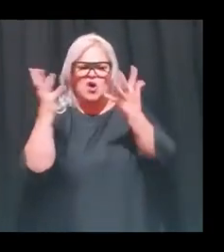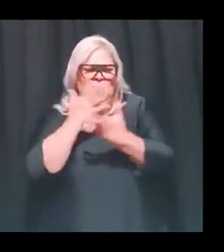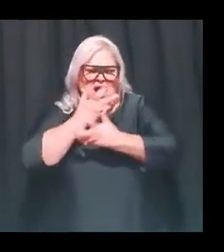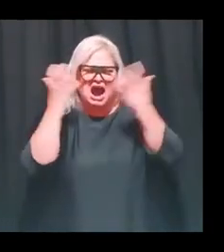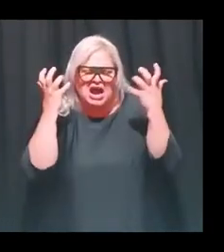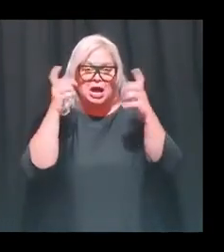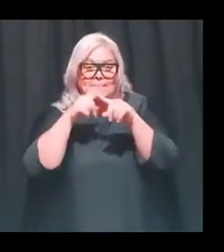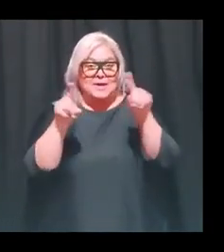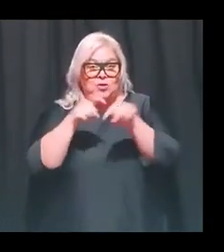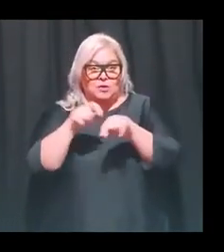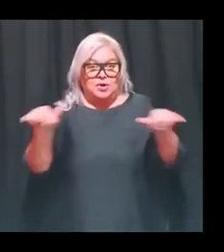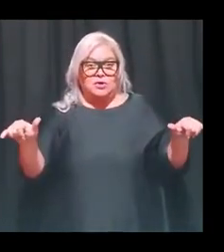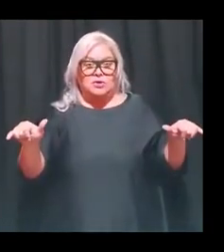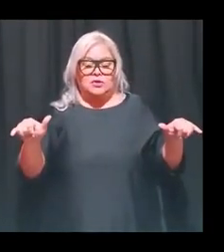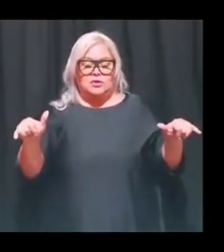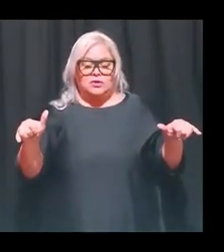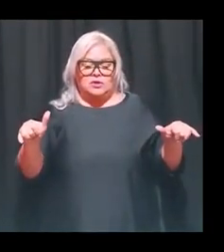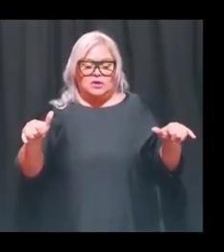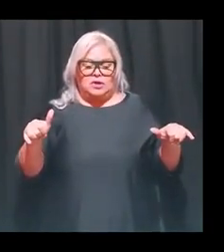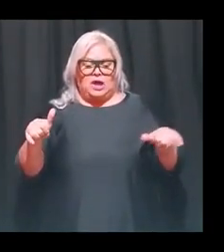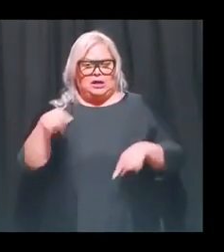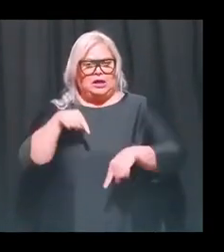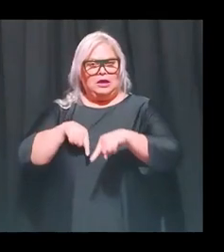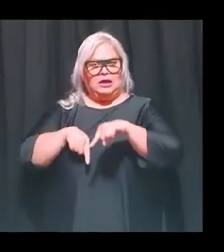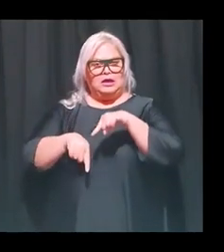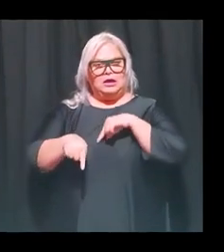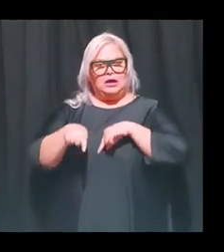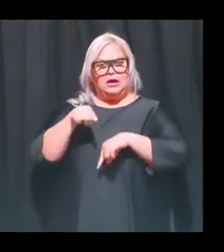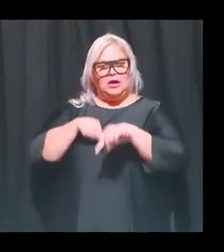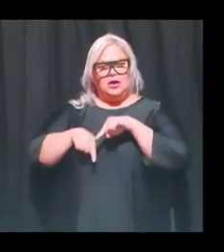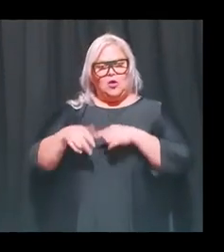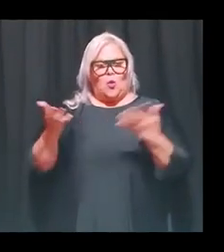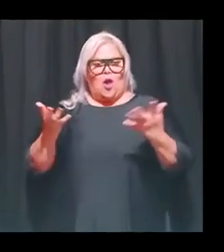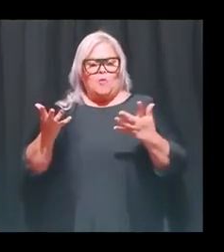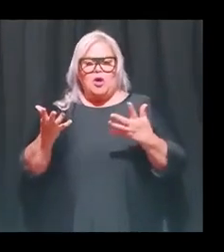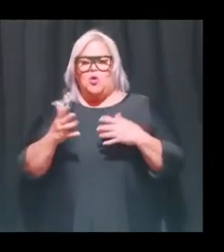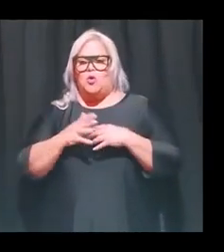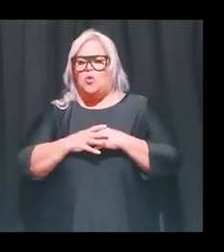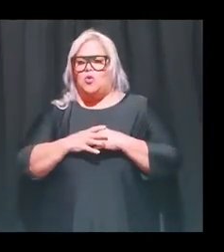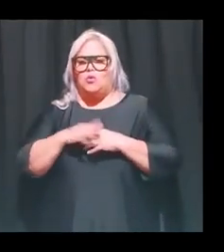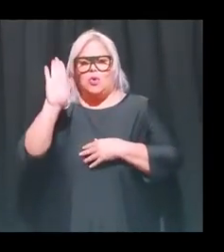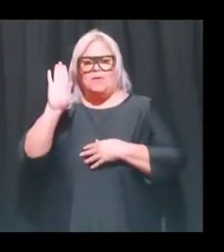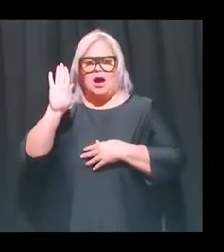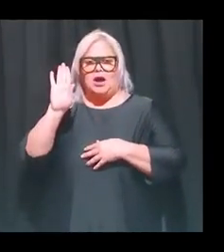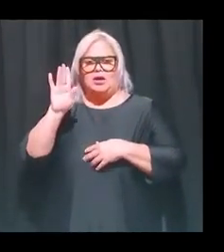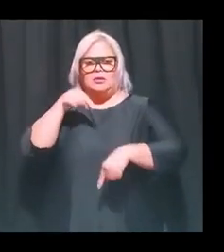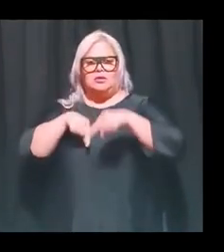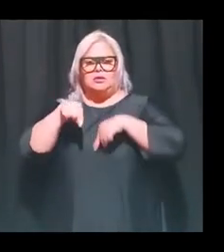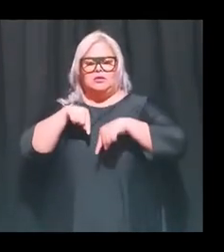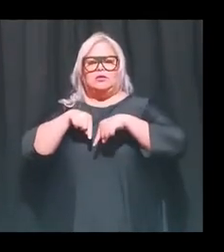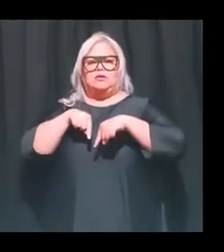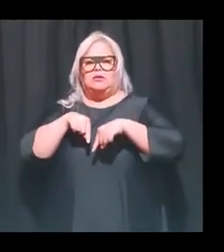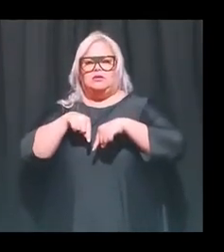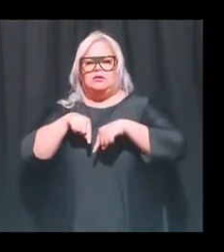pero que a la vez está como retrocediendo, o tal vez aferrándose a una pared, creando como un